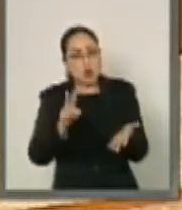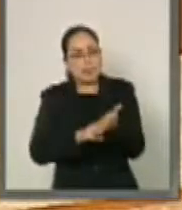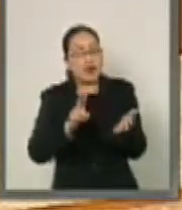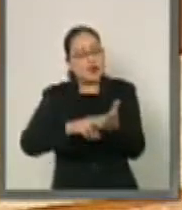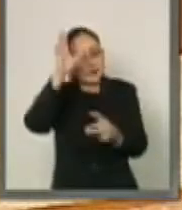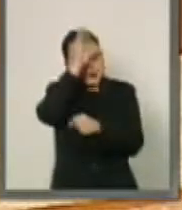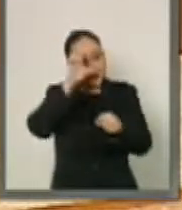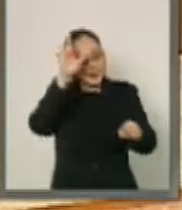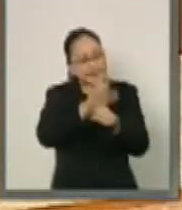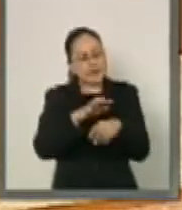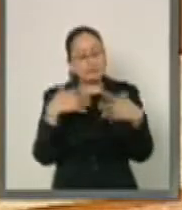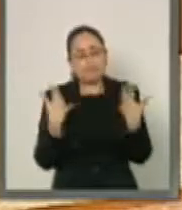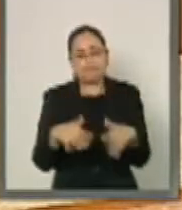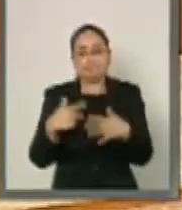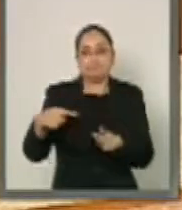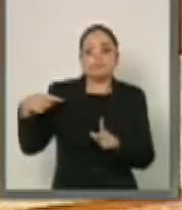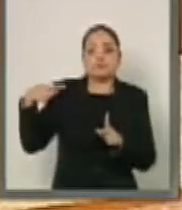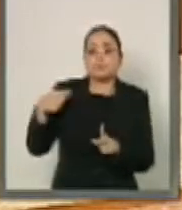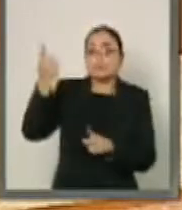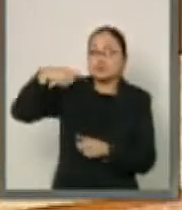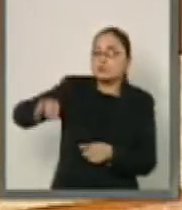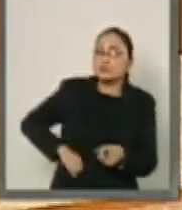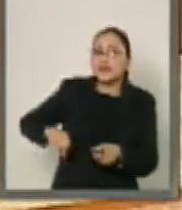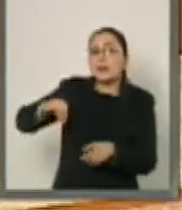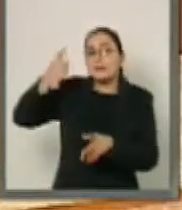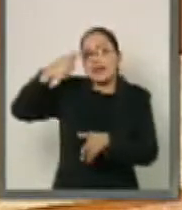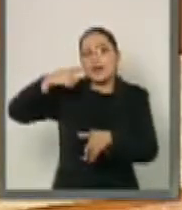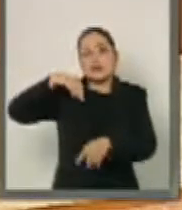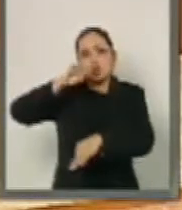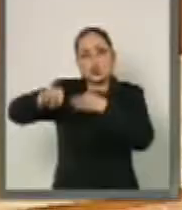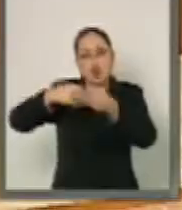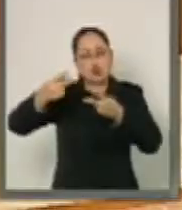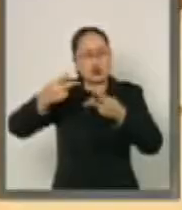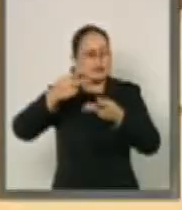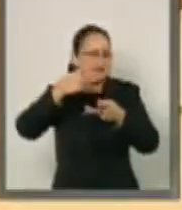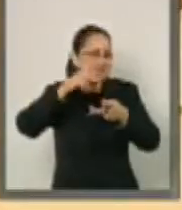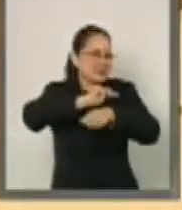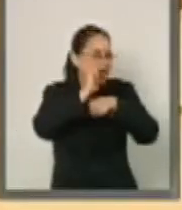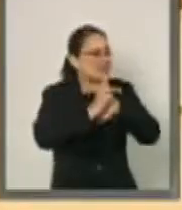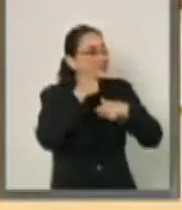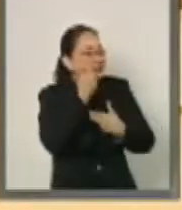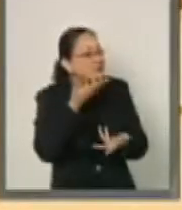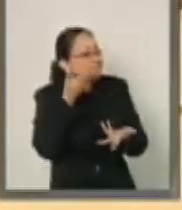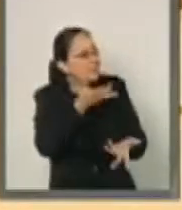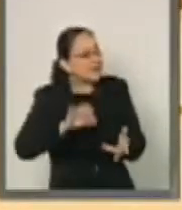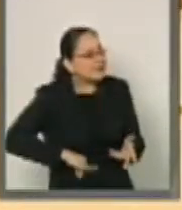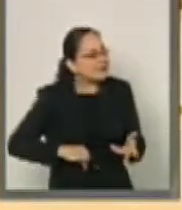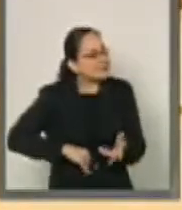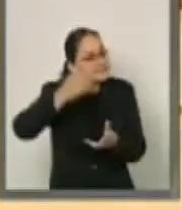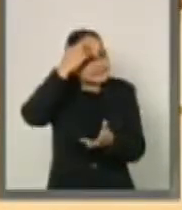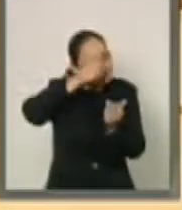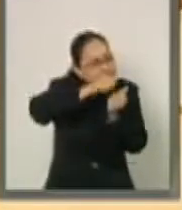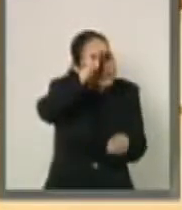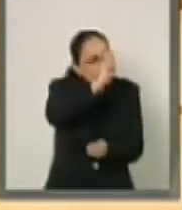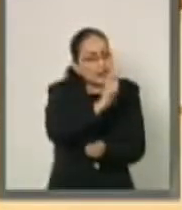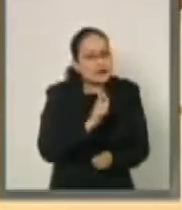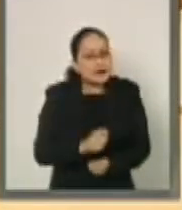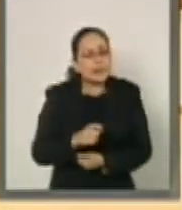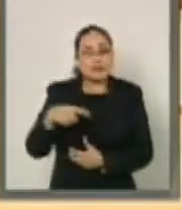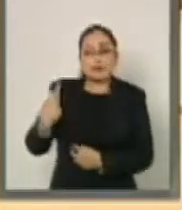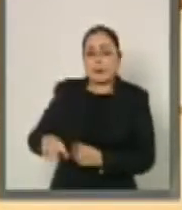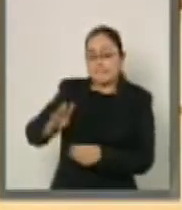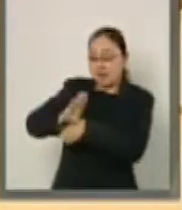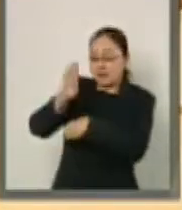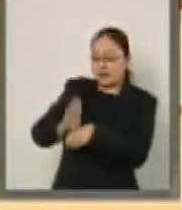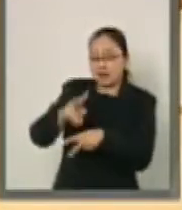enorme valor que es del interés de todos los países. Al ser estos dos, tanto Brasil como México,